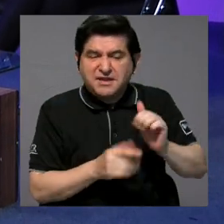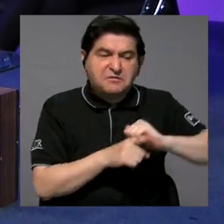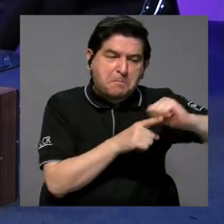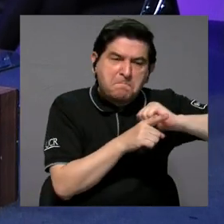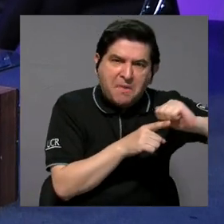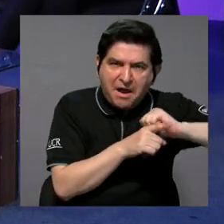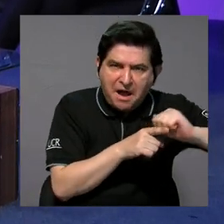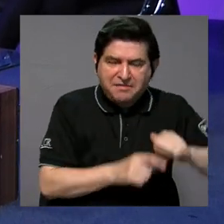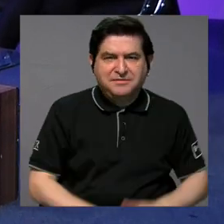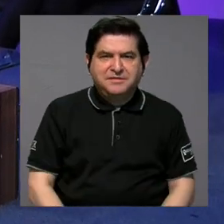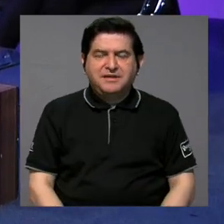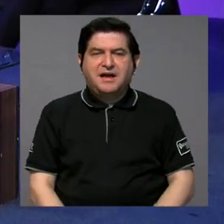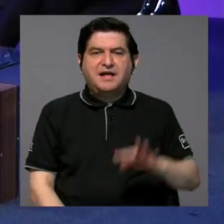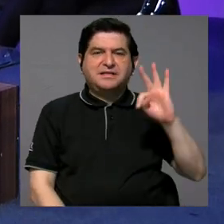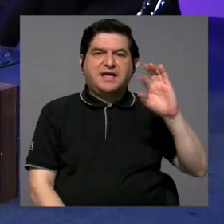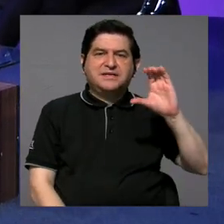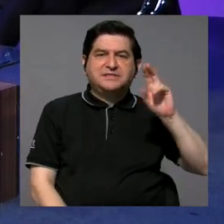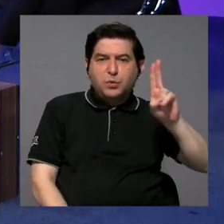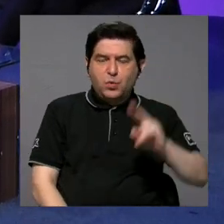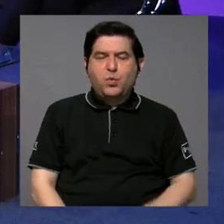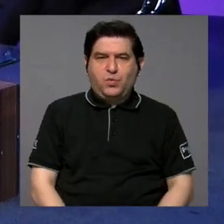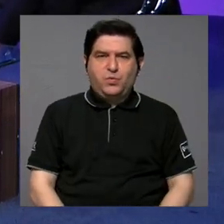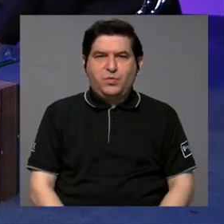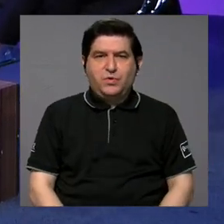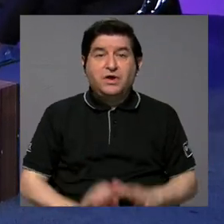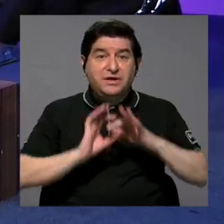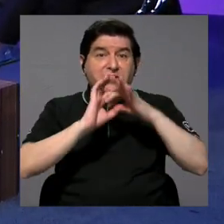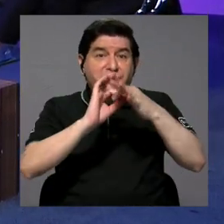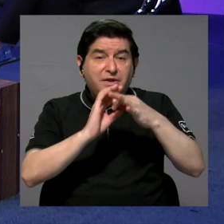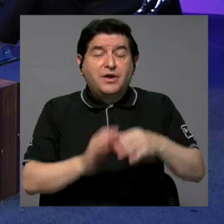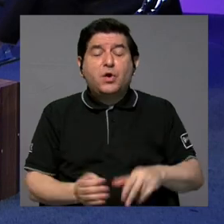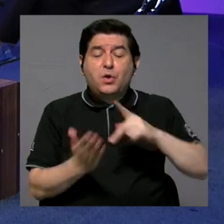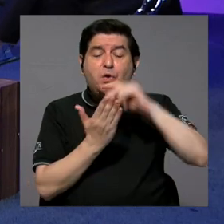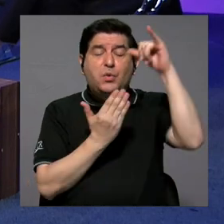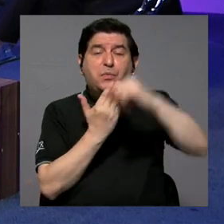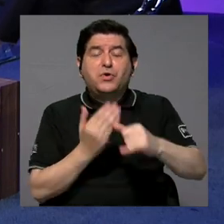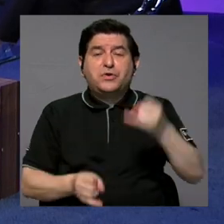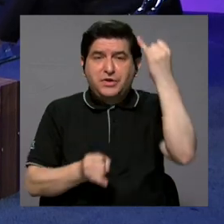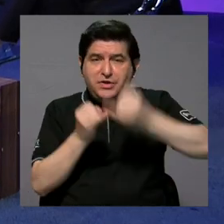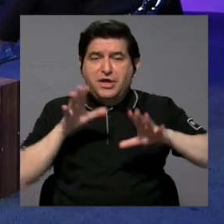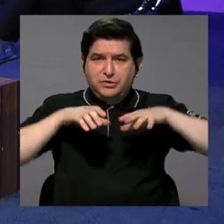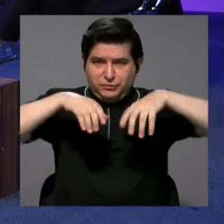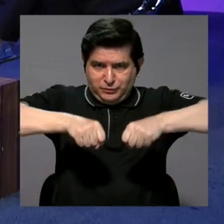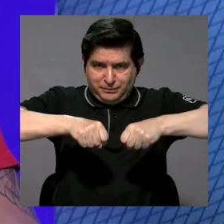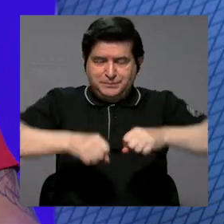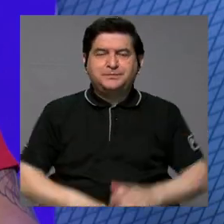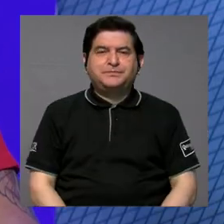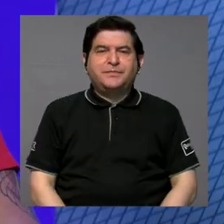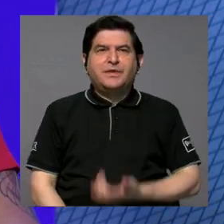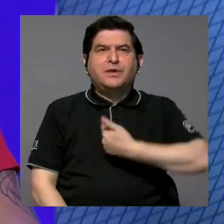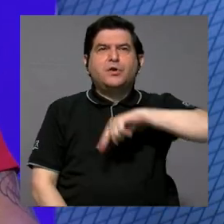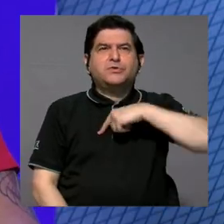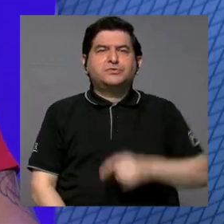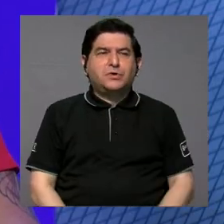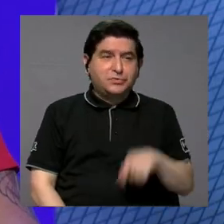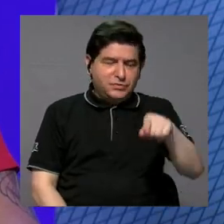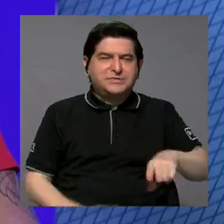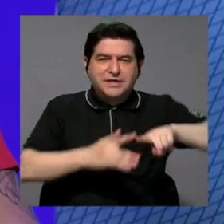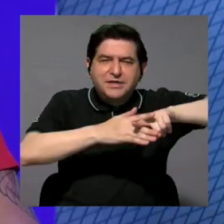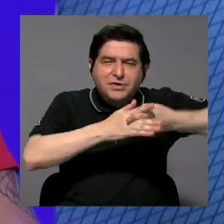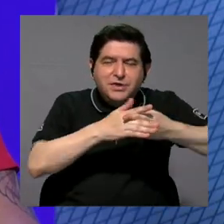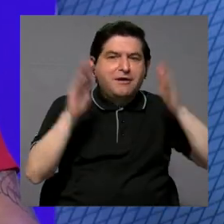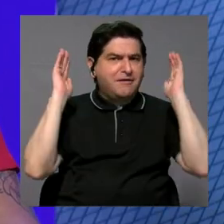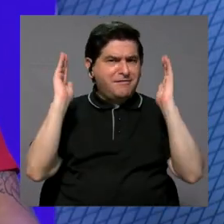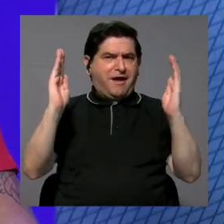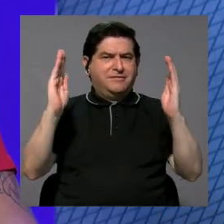prácticas, mediante los TCU, mediante lo que tienen que ver con proyectos finales de graduación, entonces somos como un semillero bastante grande